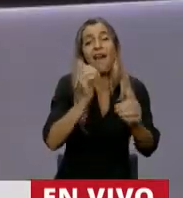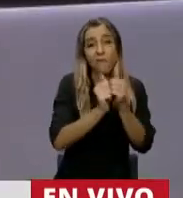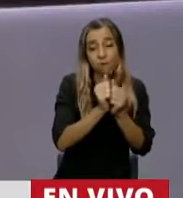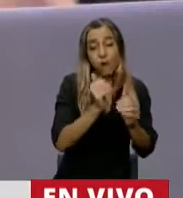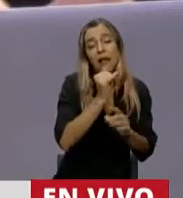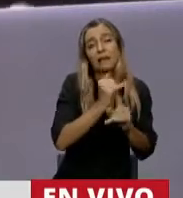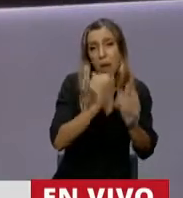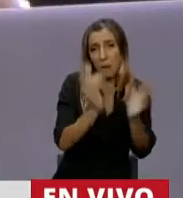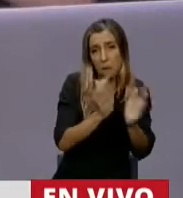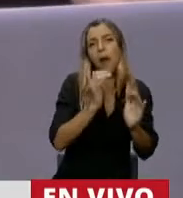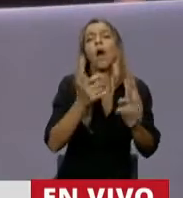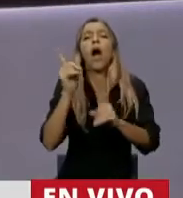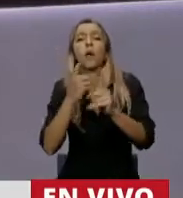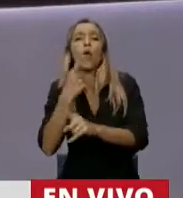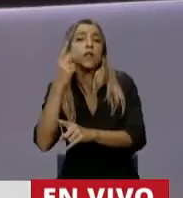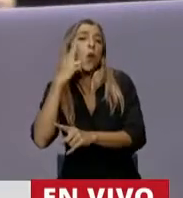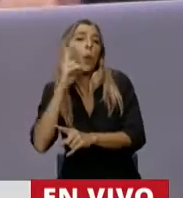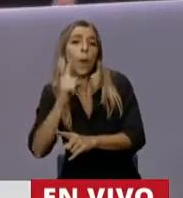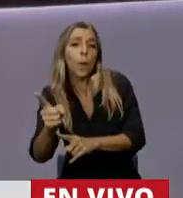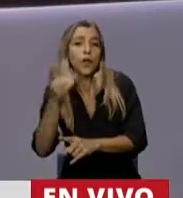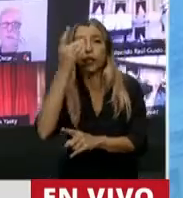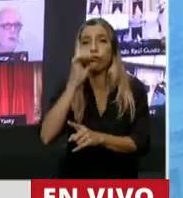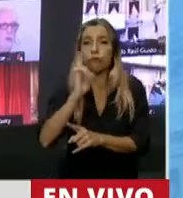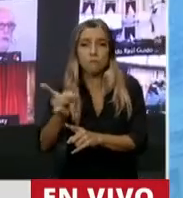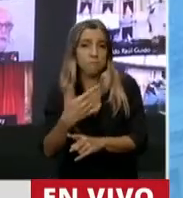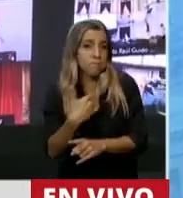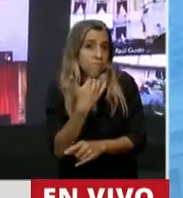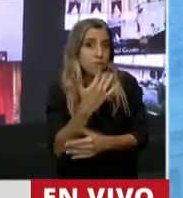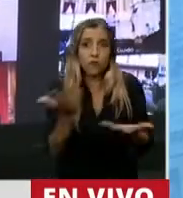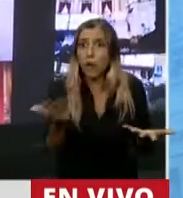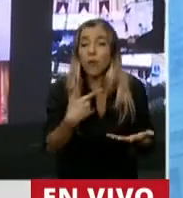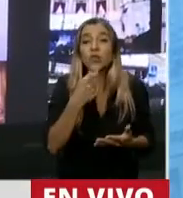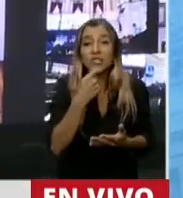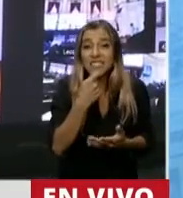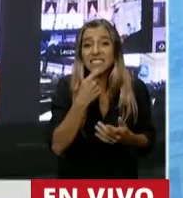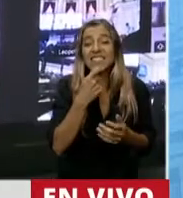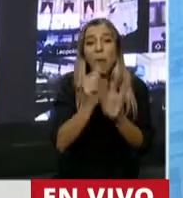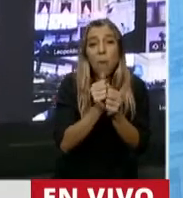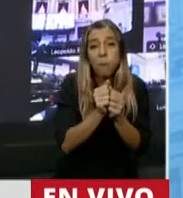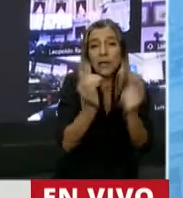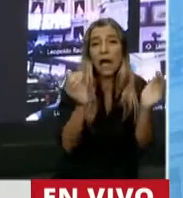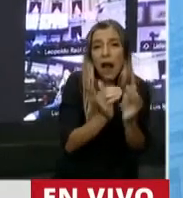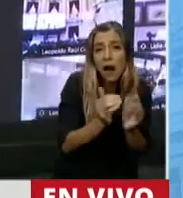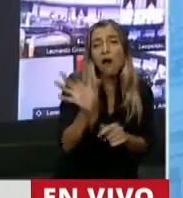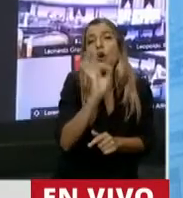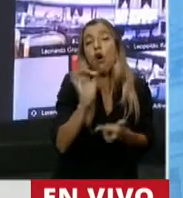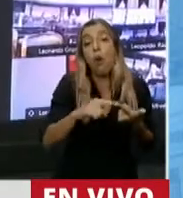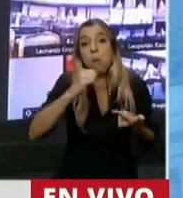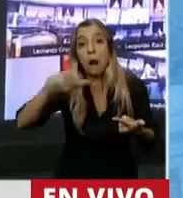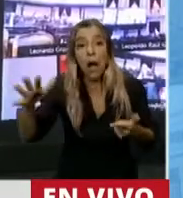habla de 9.000, 12.000, y no sabemos cuántos de esos son empresarios realmente pymes o dueños de campos.